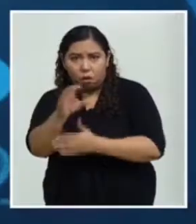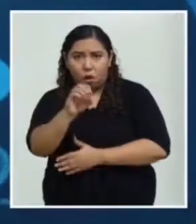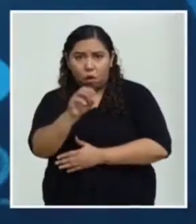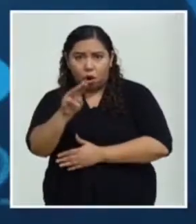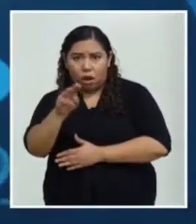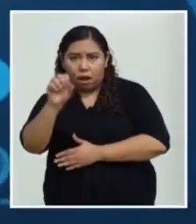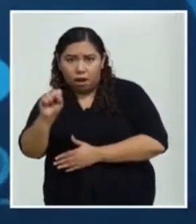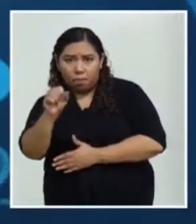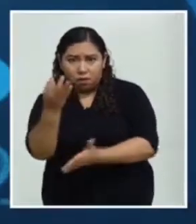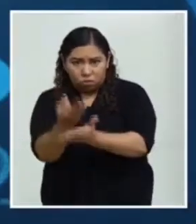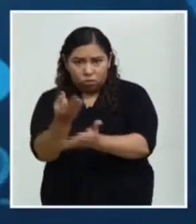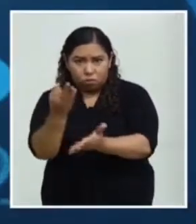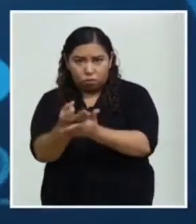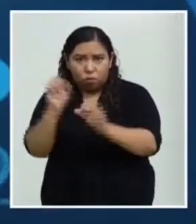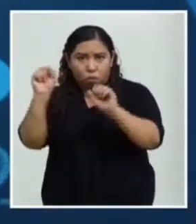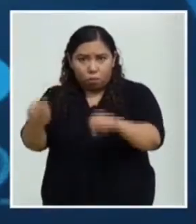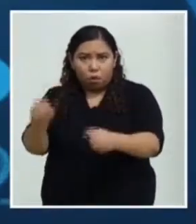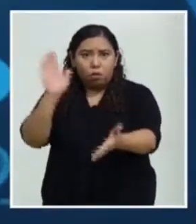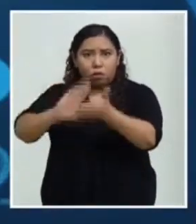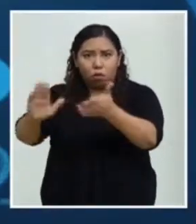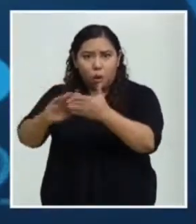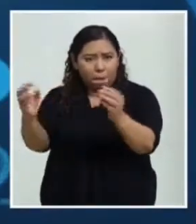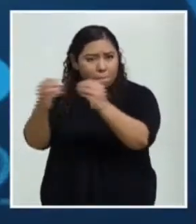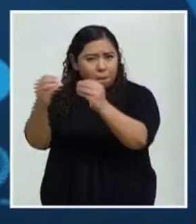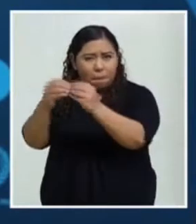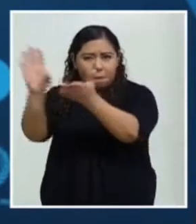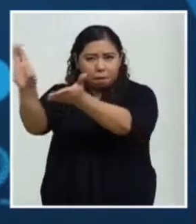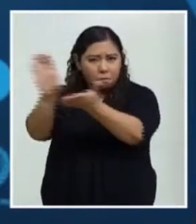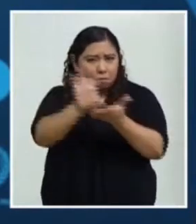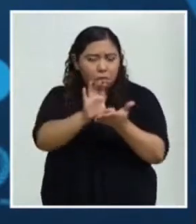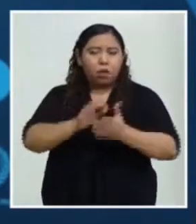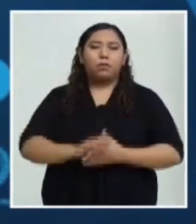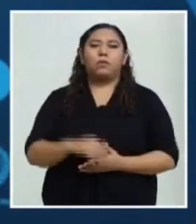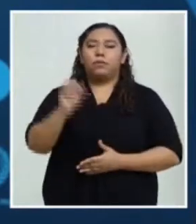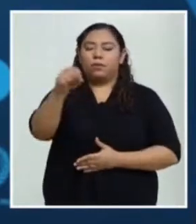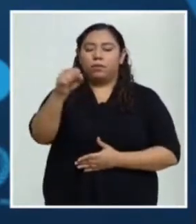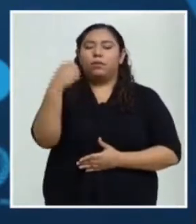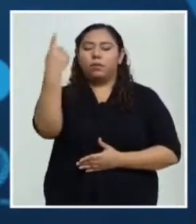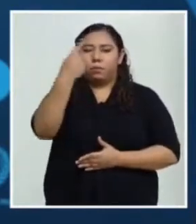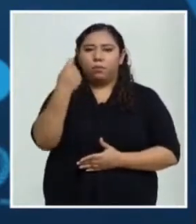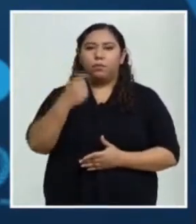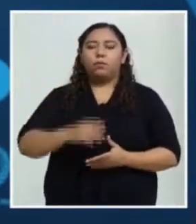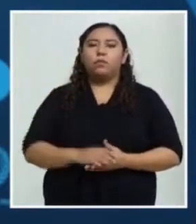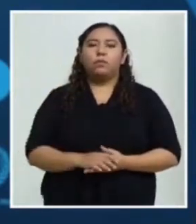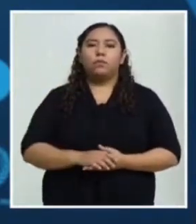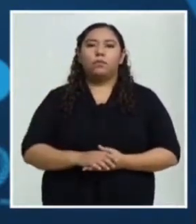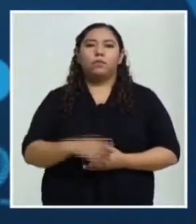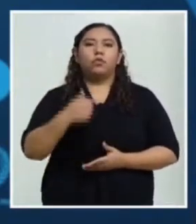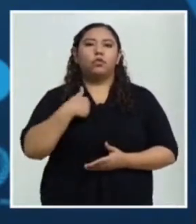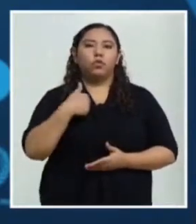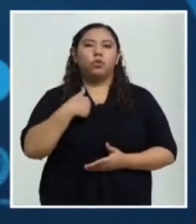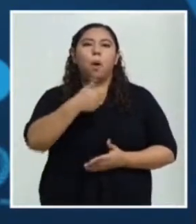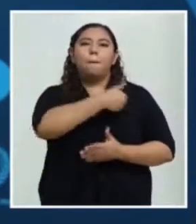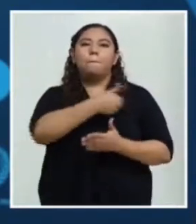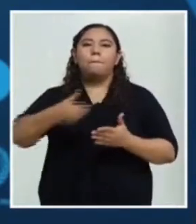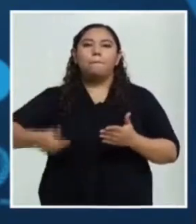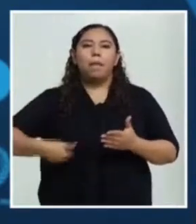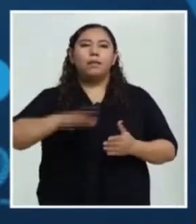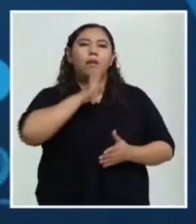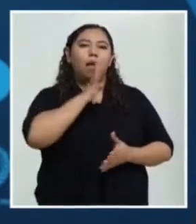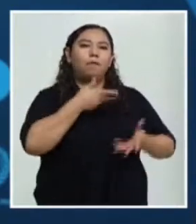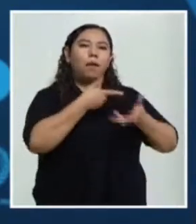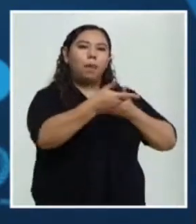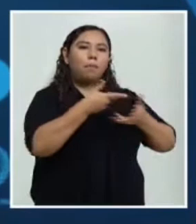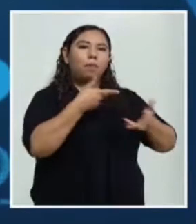Gracias por la pregunta. Lo que hablamos con el presidente fue como un resumen de lo que mencioné aquí. El presidente